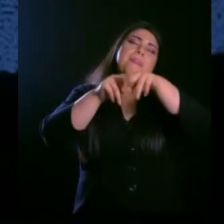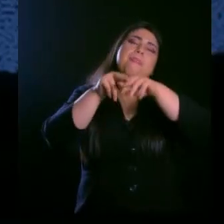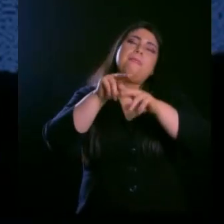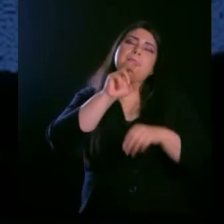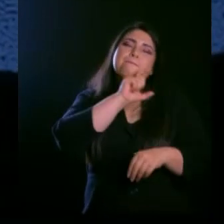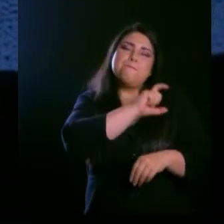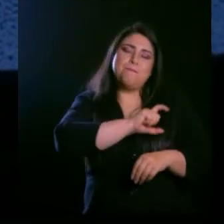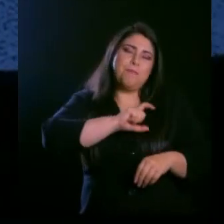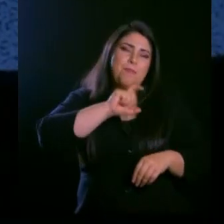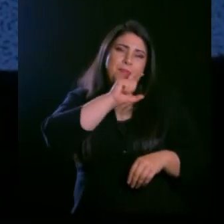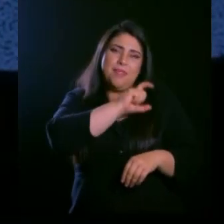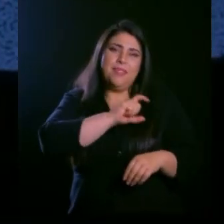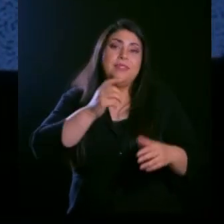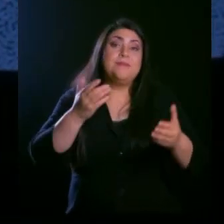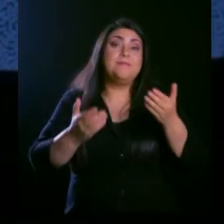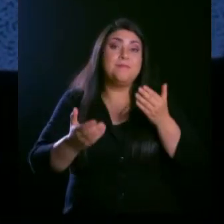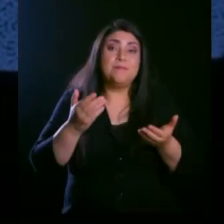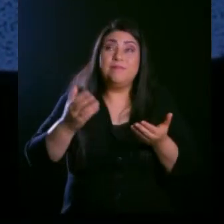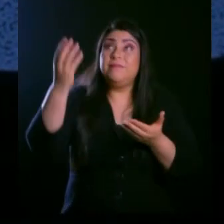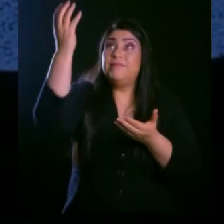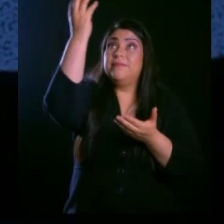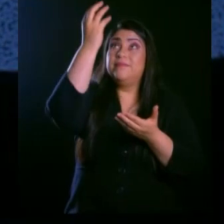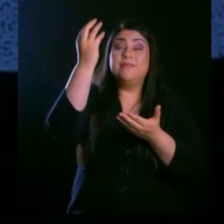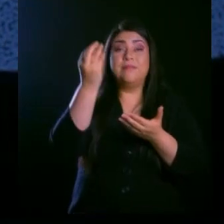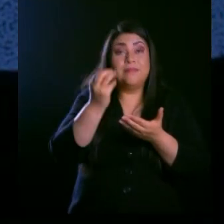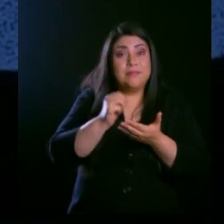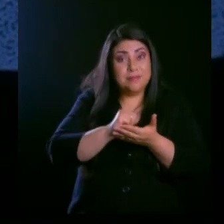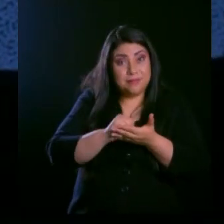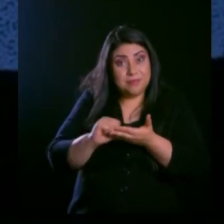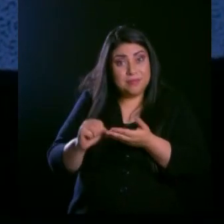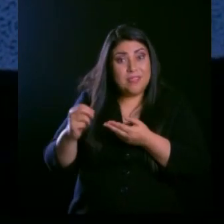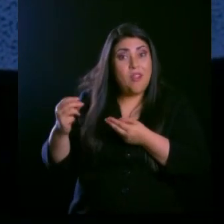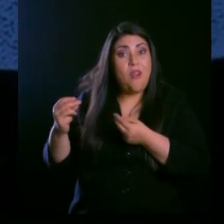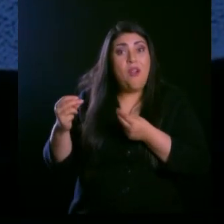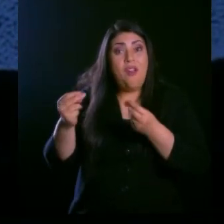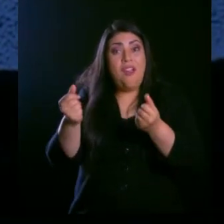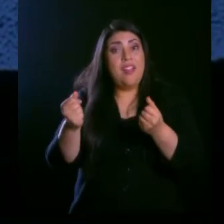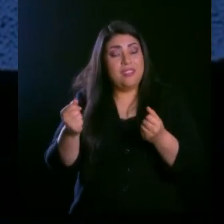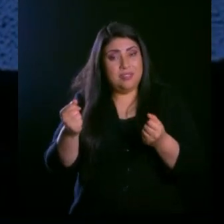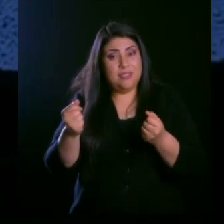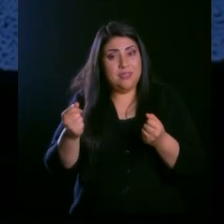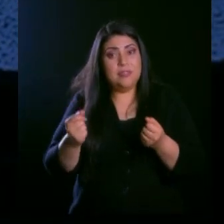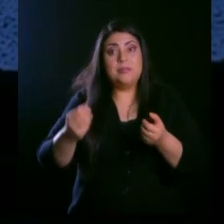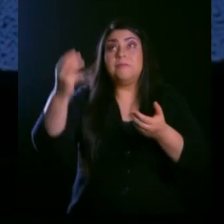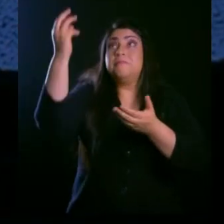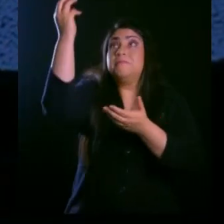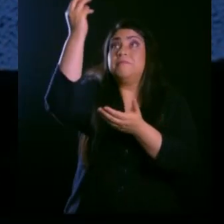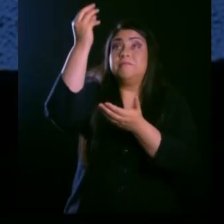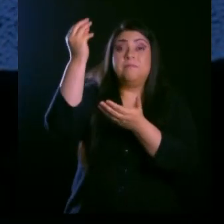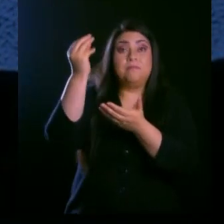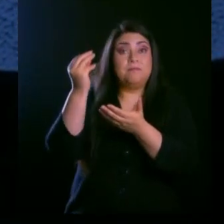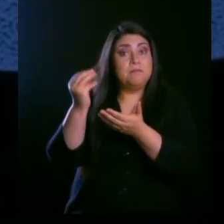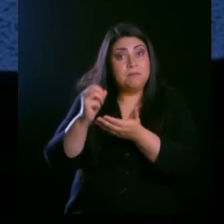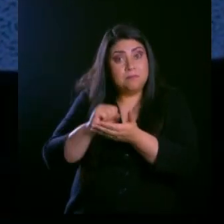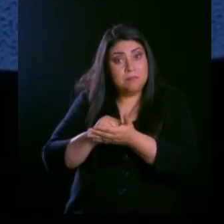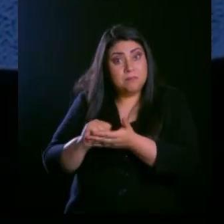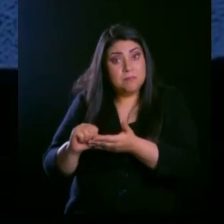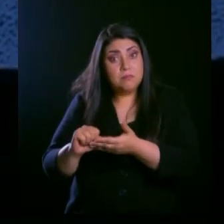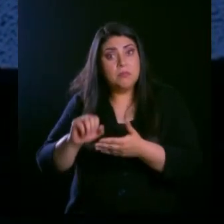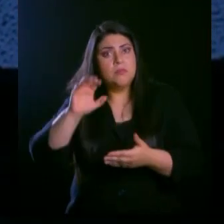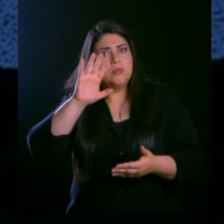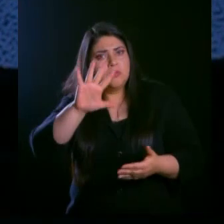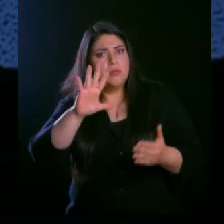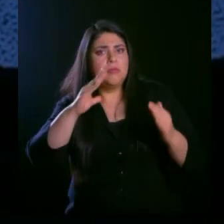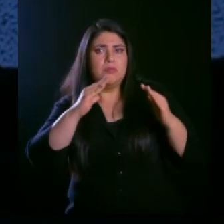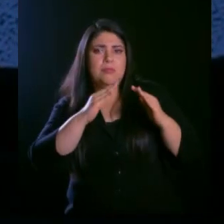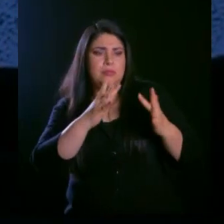Quizás el don del Espíritu Santo pueda ser automático. Quizás el Espíritu Santo te toca en una reunión, te toca en tu casa, en tu habitación,